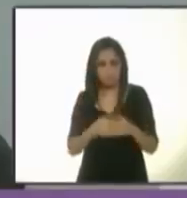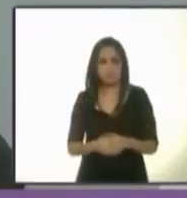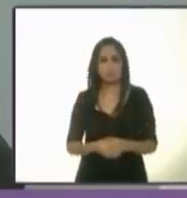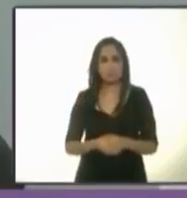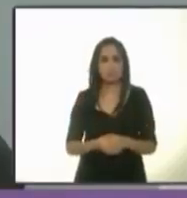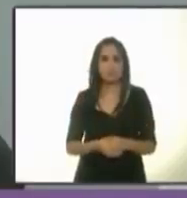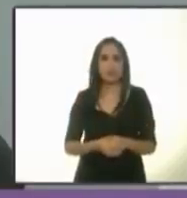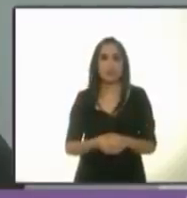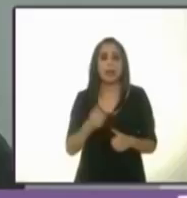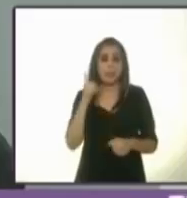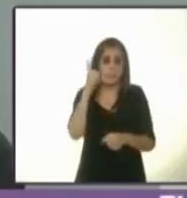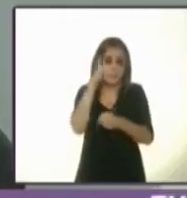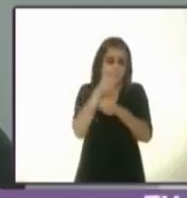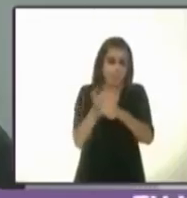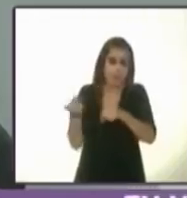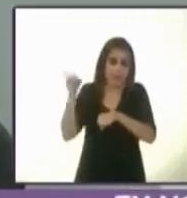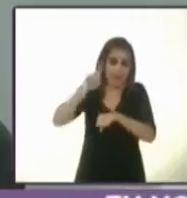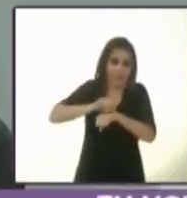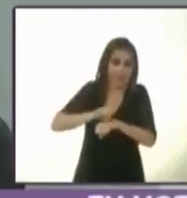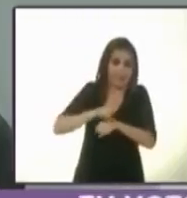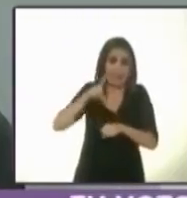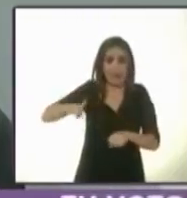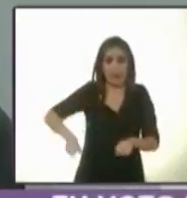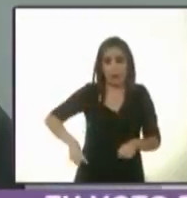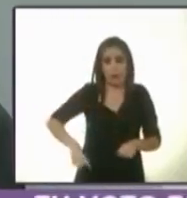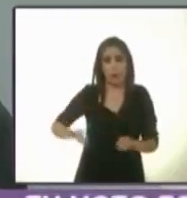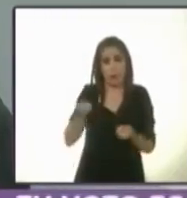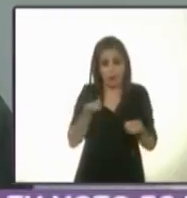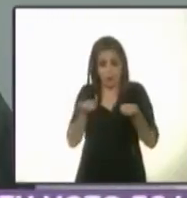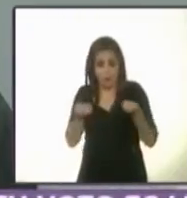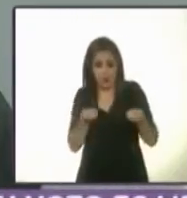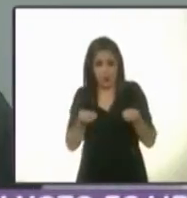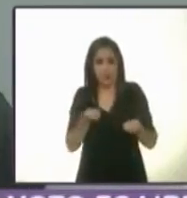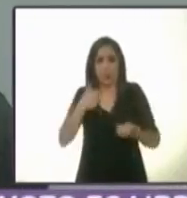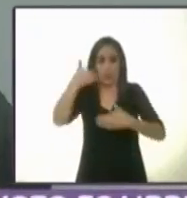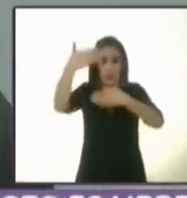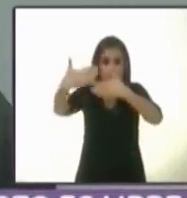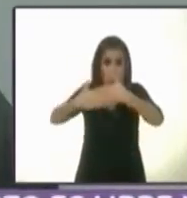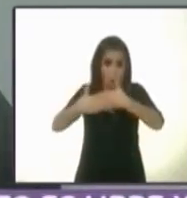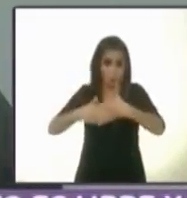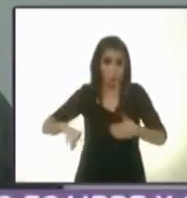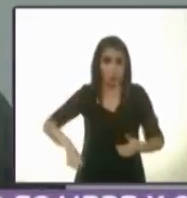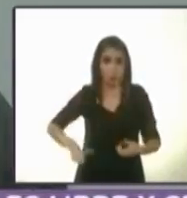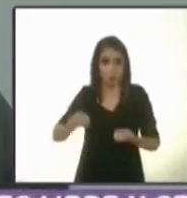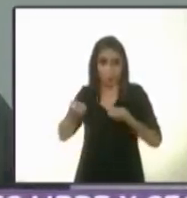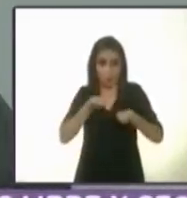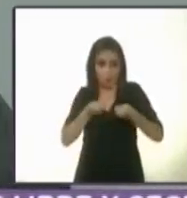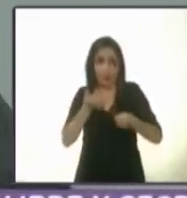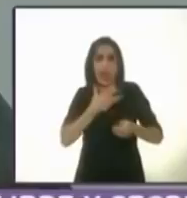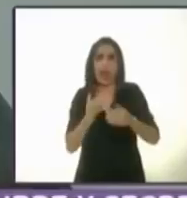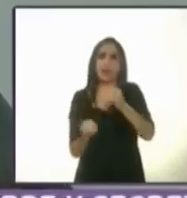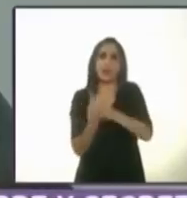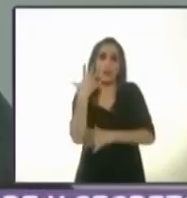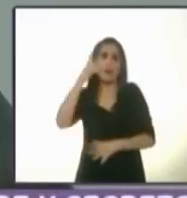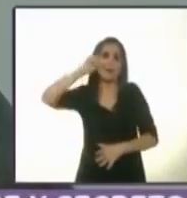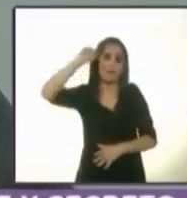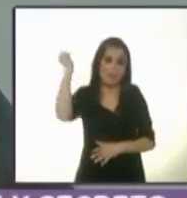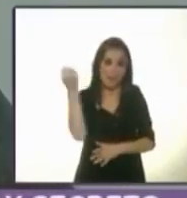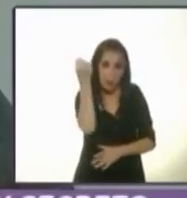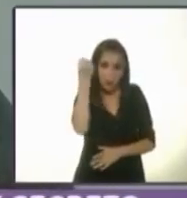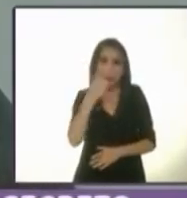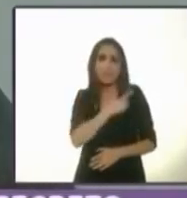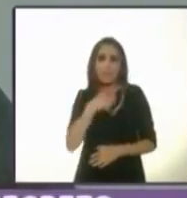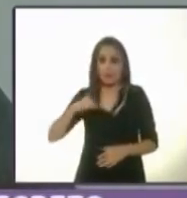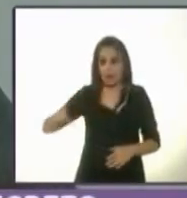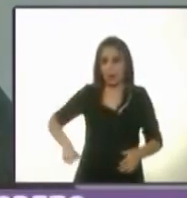Desde el primer día y en base al concepto de gobernanza, el próximo gobierno, basado en las nuevas tecnologías, deberá